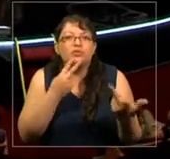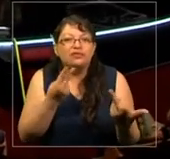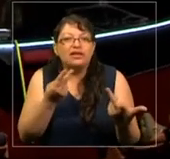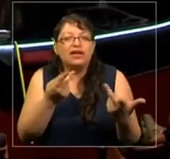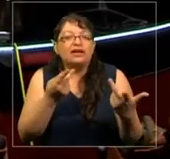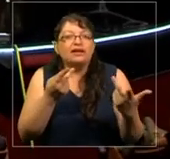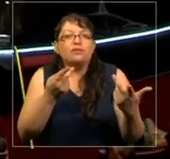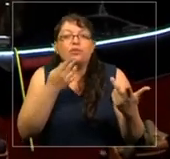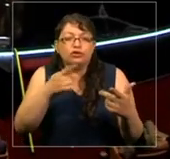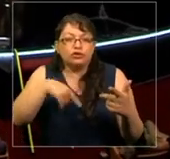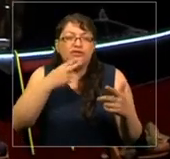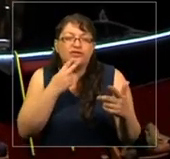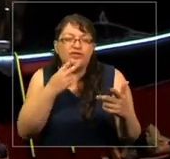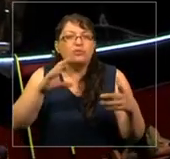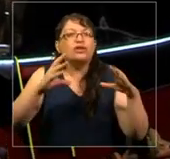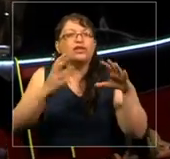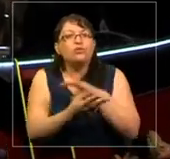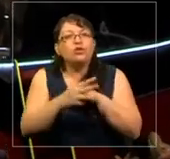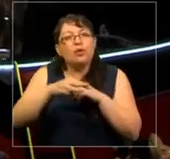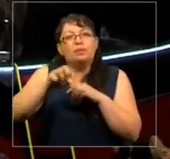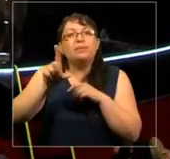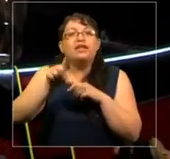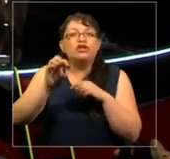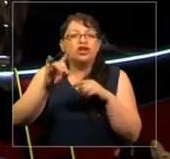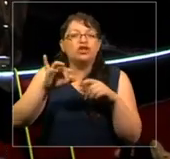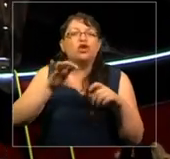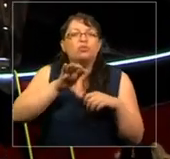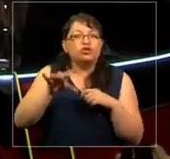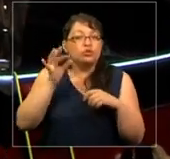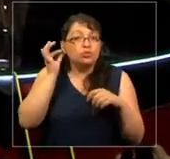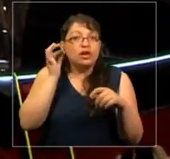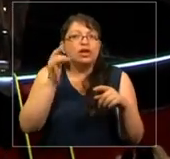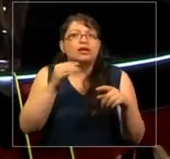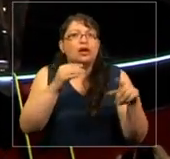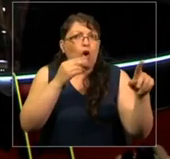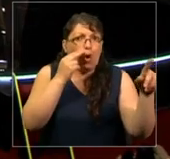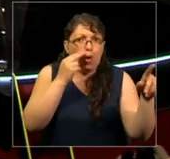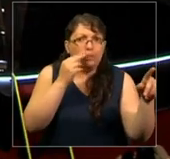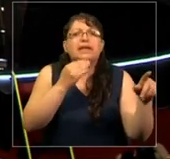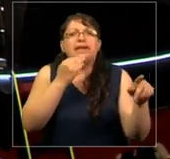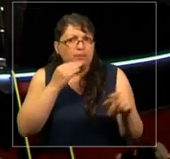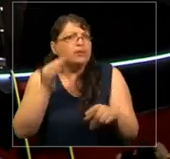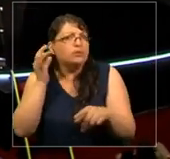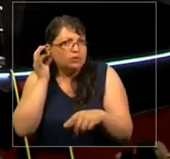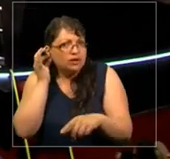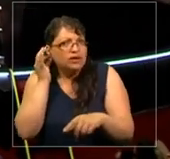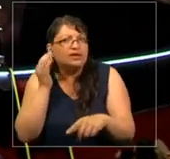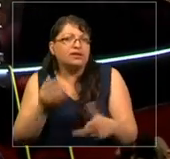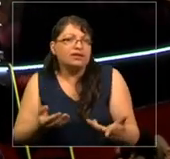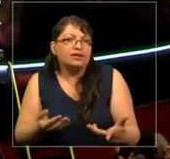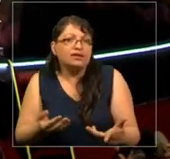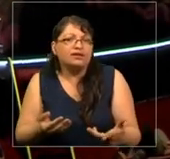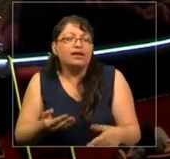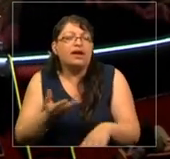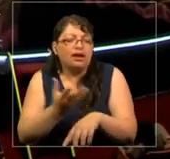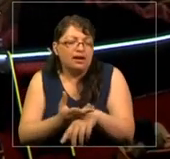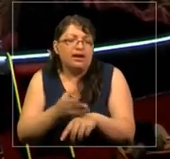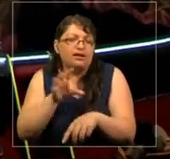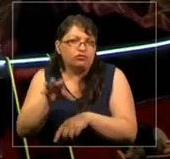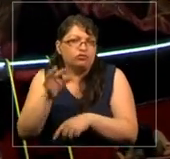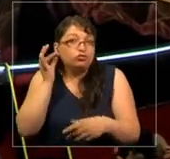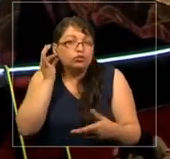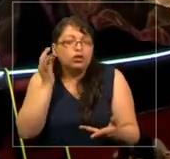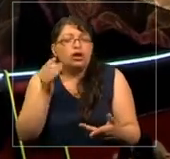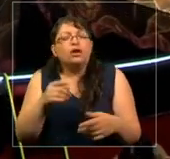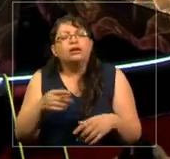misógino, no eran solo los hombres que eran misóginos, las mujeres también son misóginas. Un